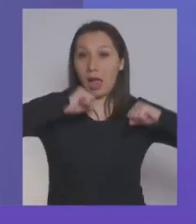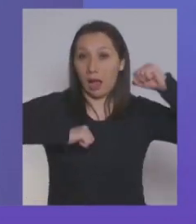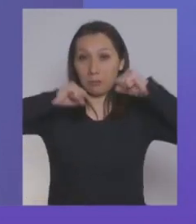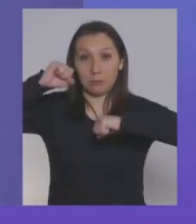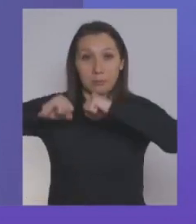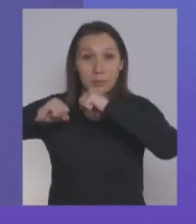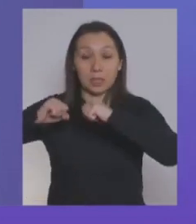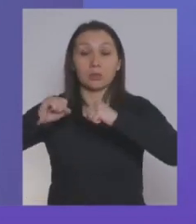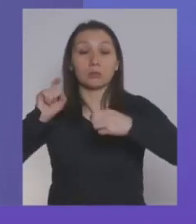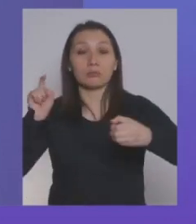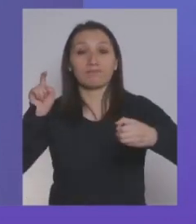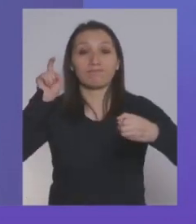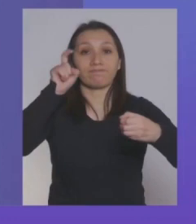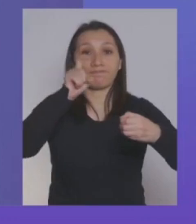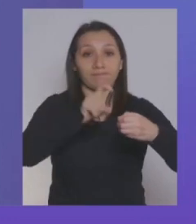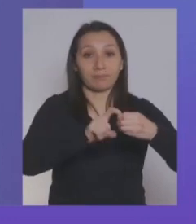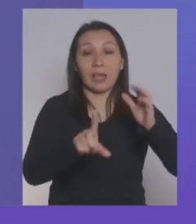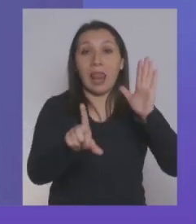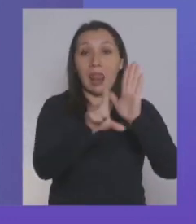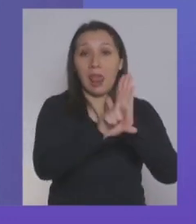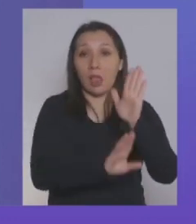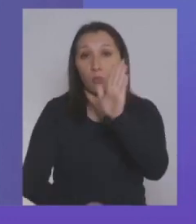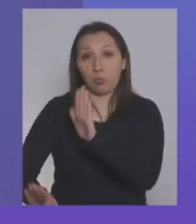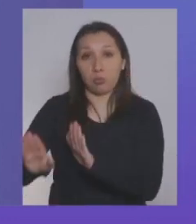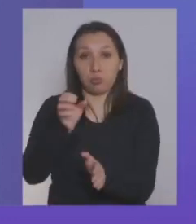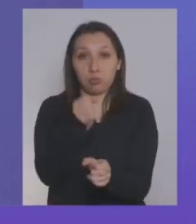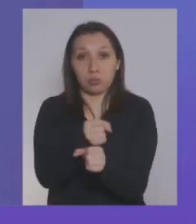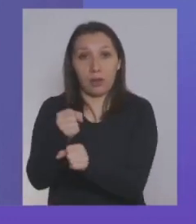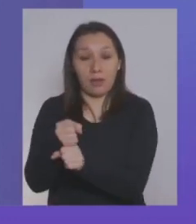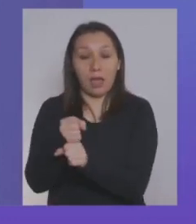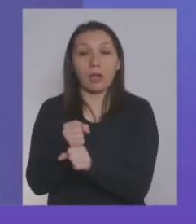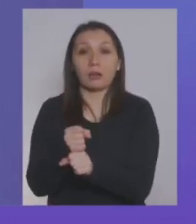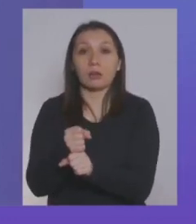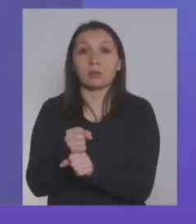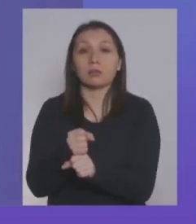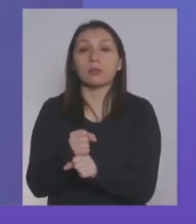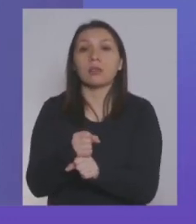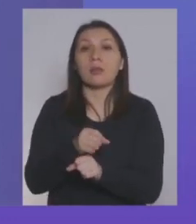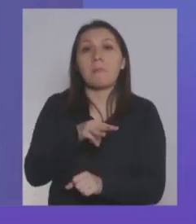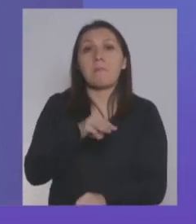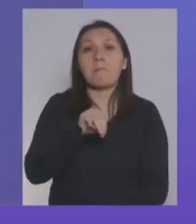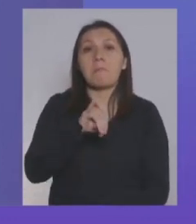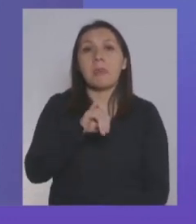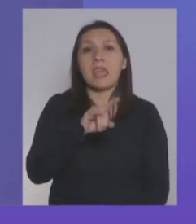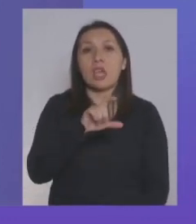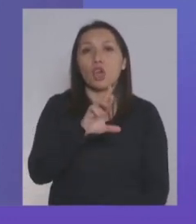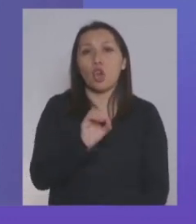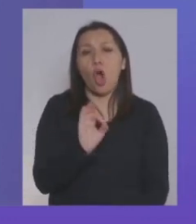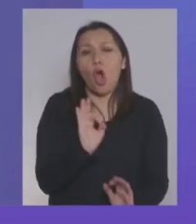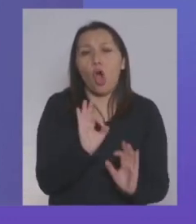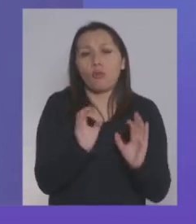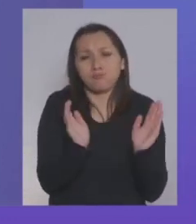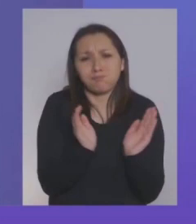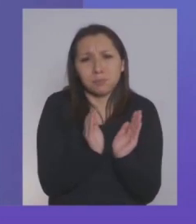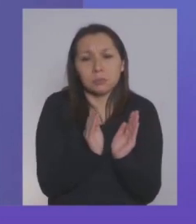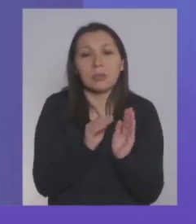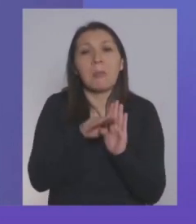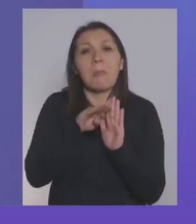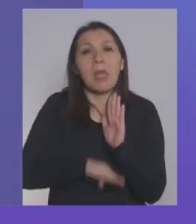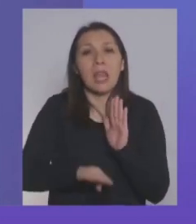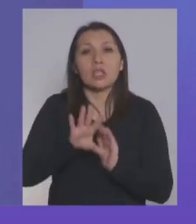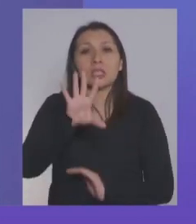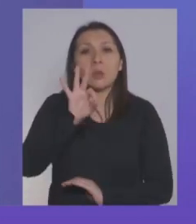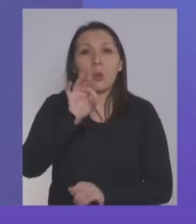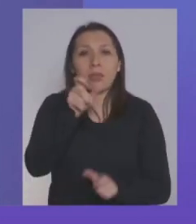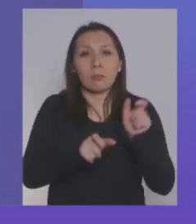que se han acogido a esta ley de protección al empleo son micros o pequeñas empresas. Son empresas con menos de